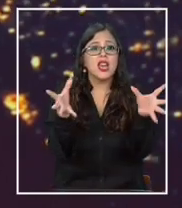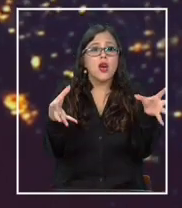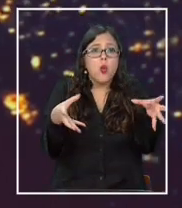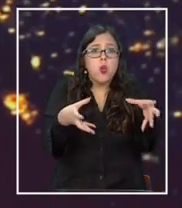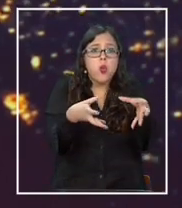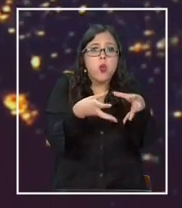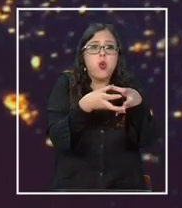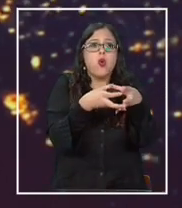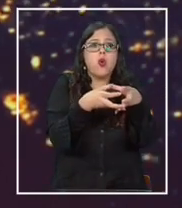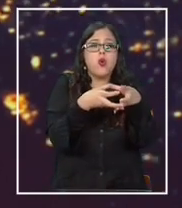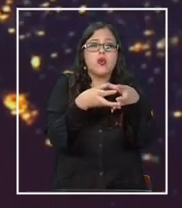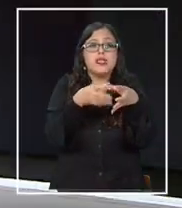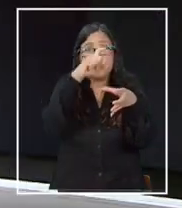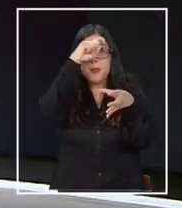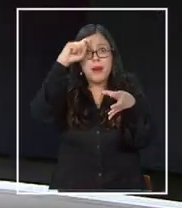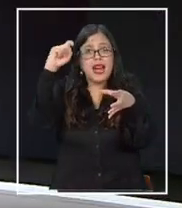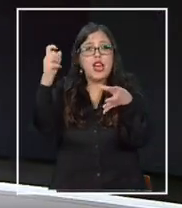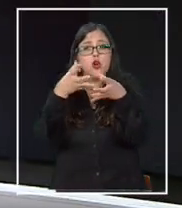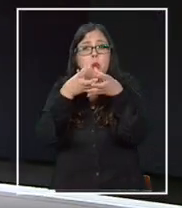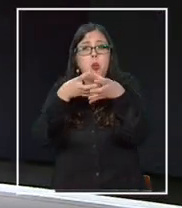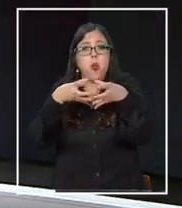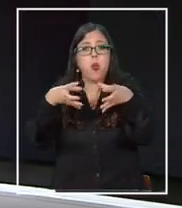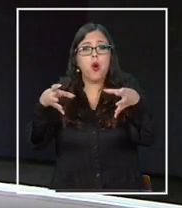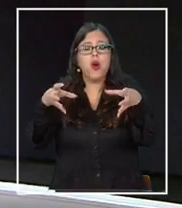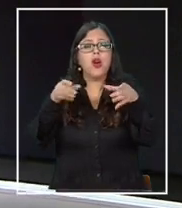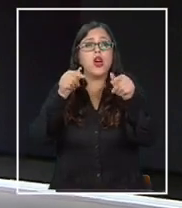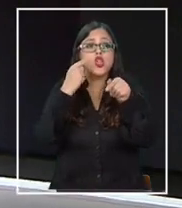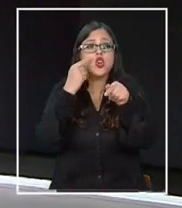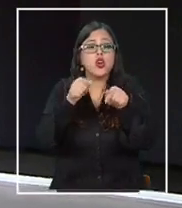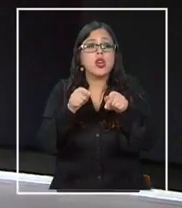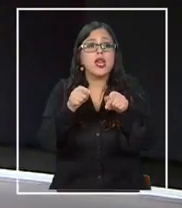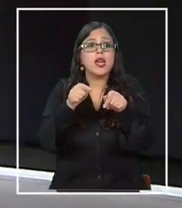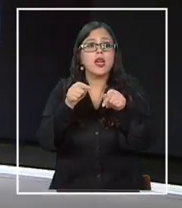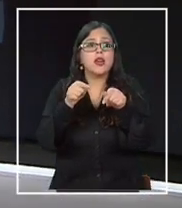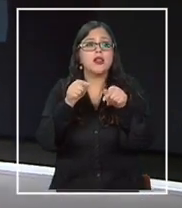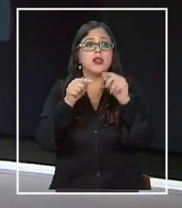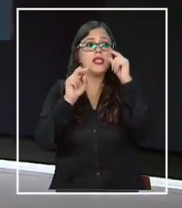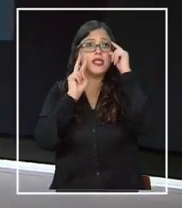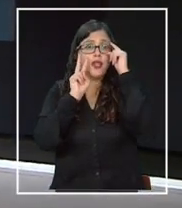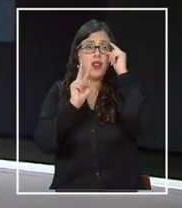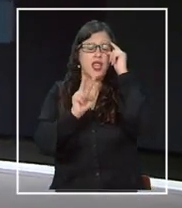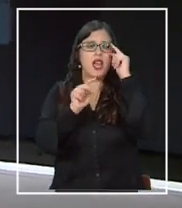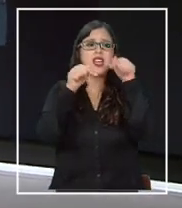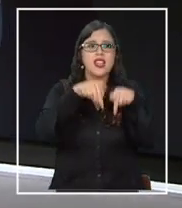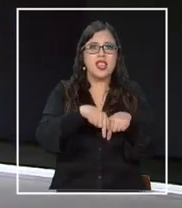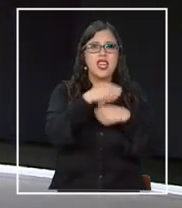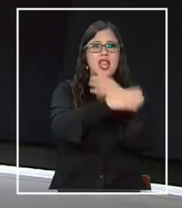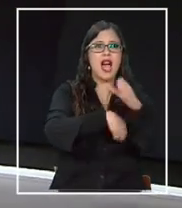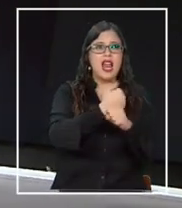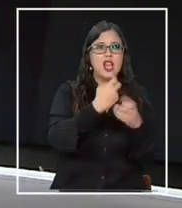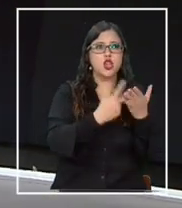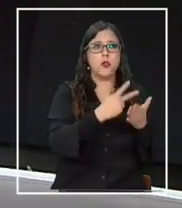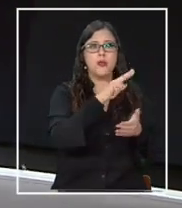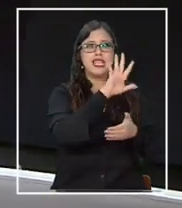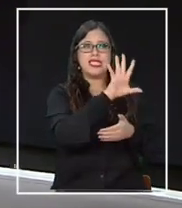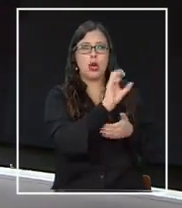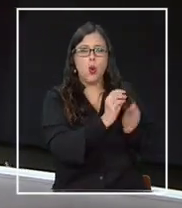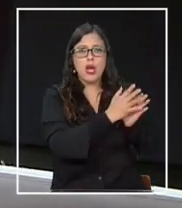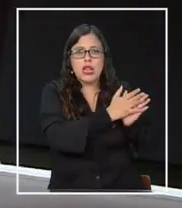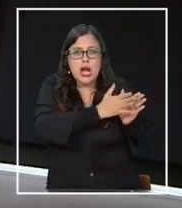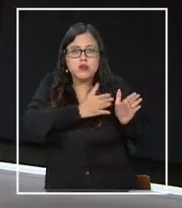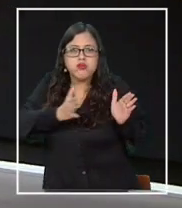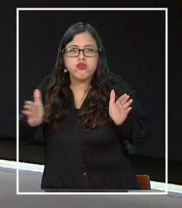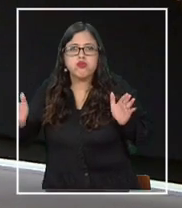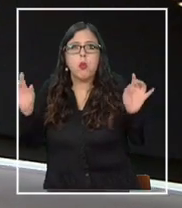En verano. Y las expectativas de acuerdo a modelos climáticos apuntaban a que por lo menos de aquí al 2050 iba